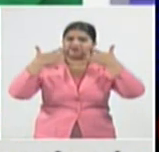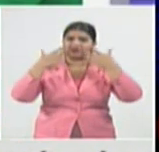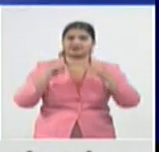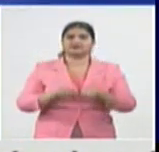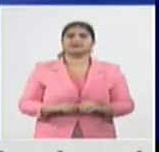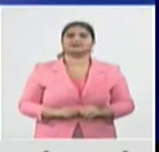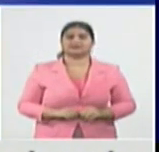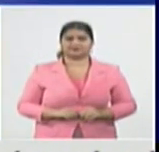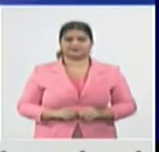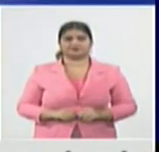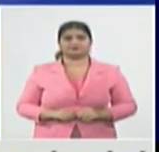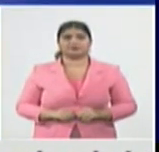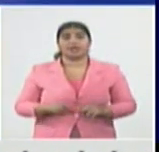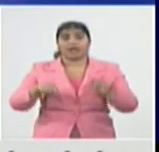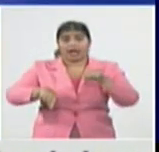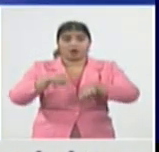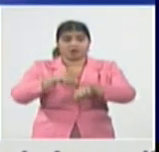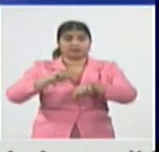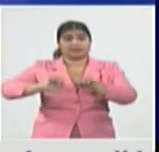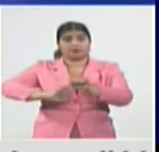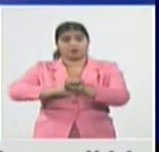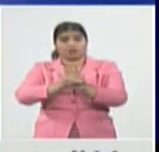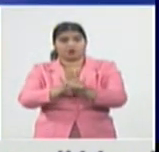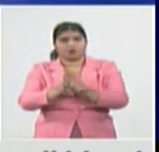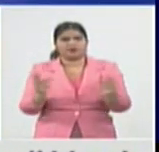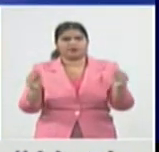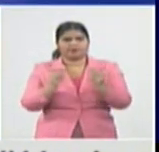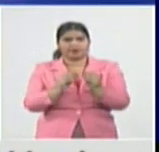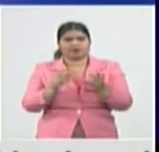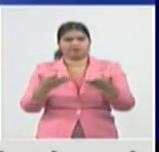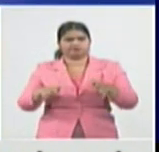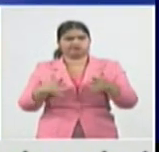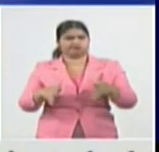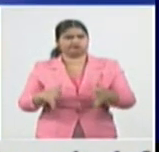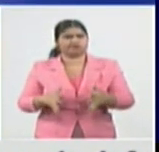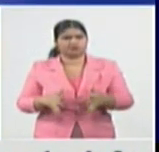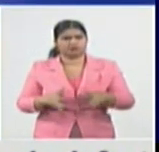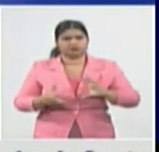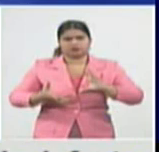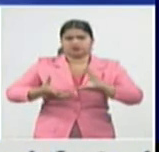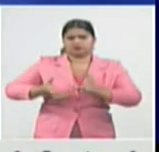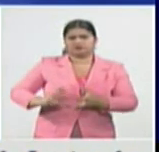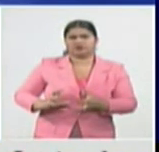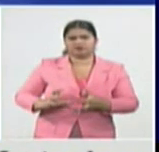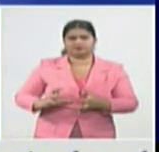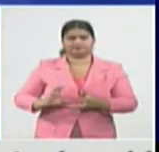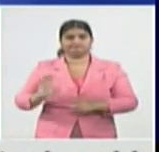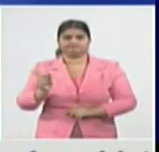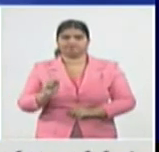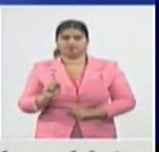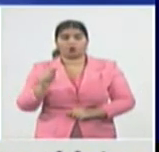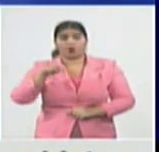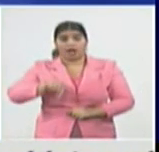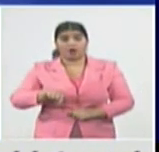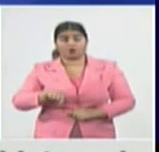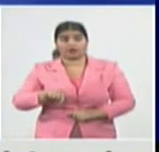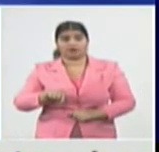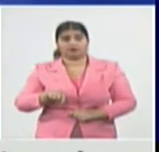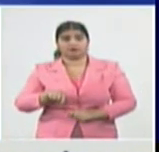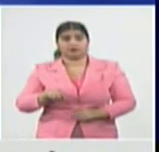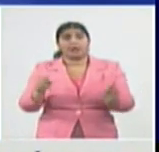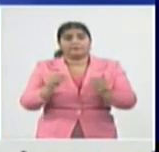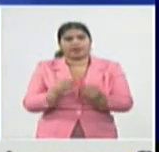escape en definitiva cuando la situación es difícil cuando hay un ser querido en una situación muy